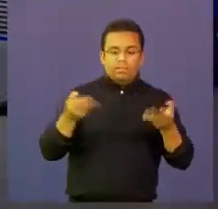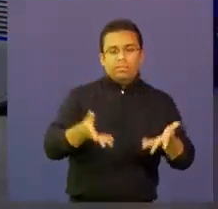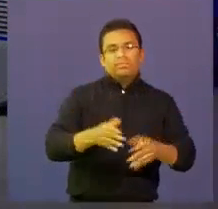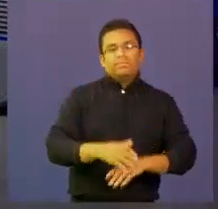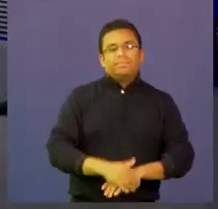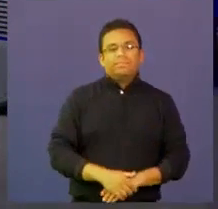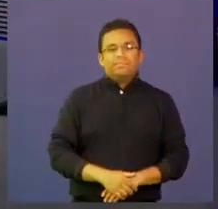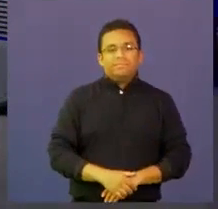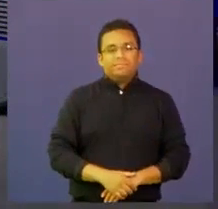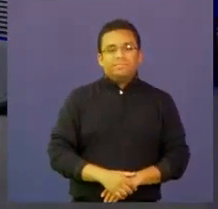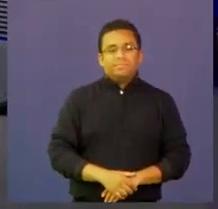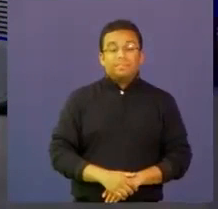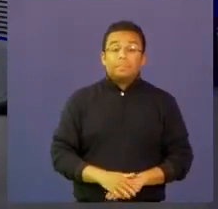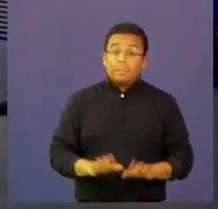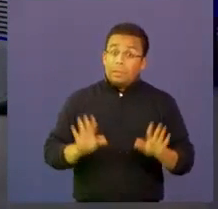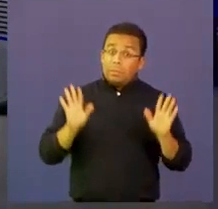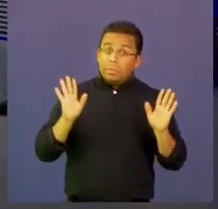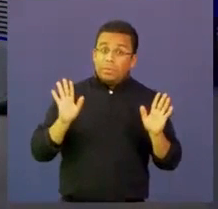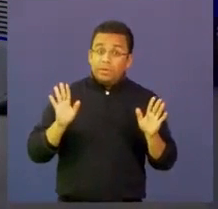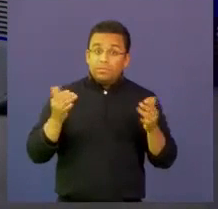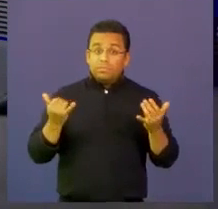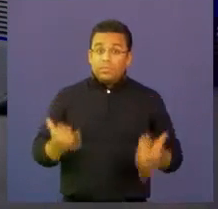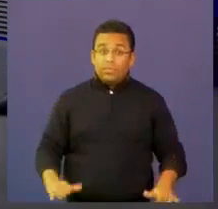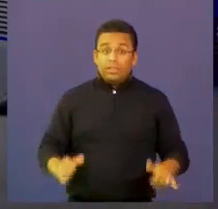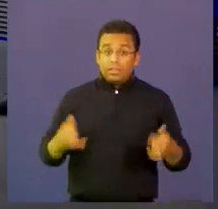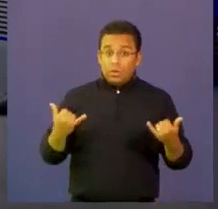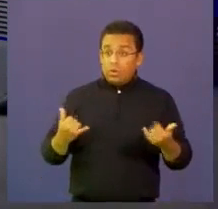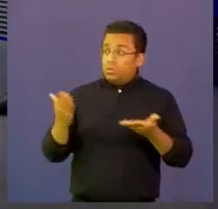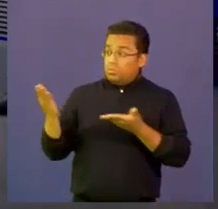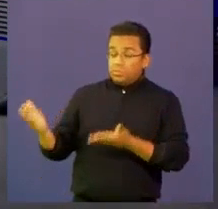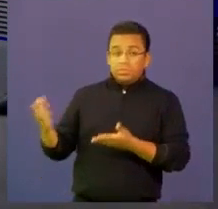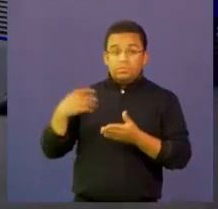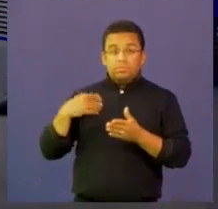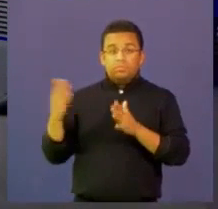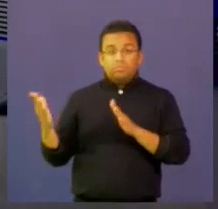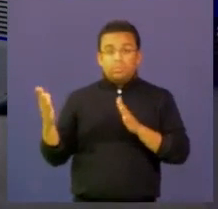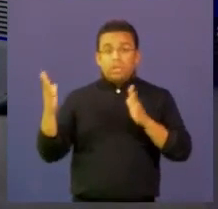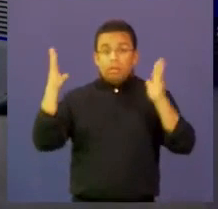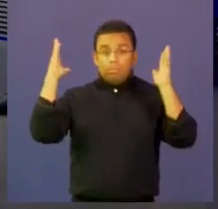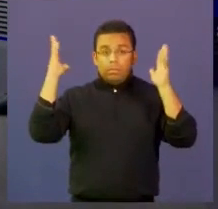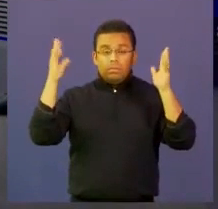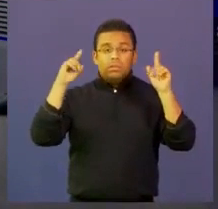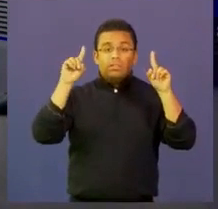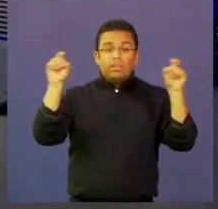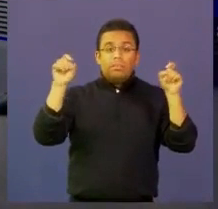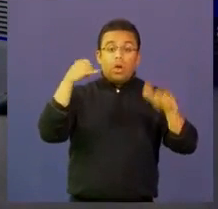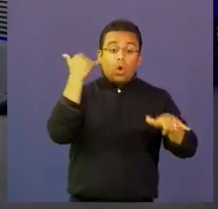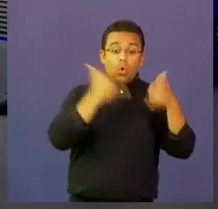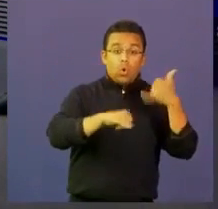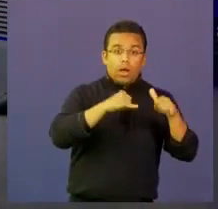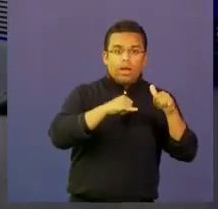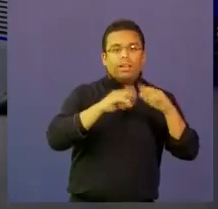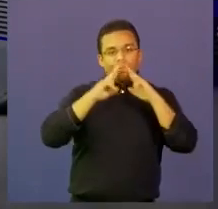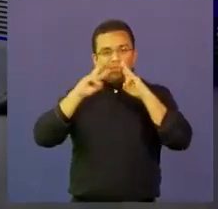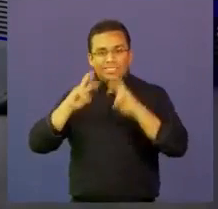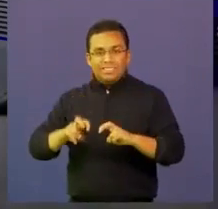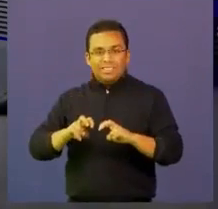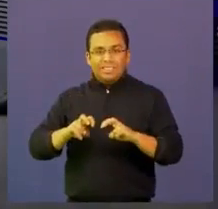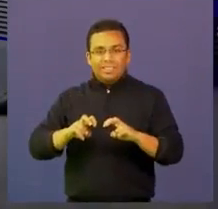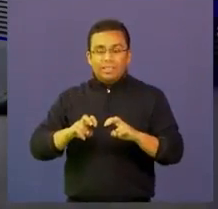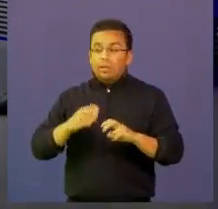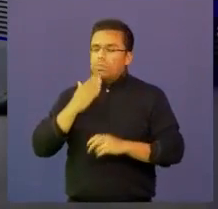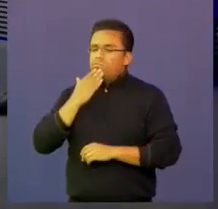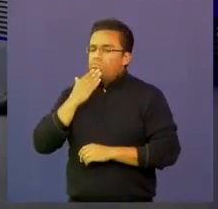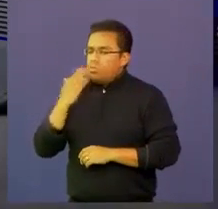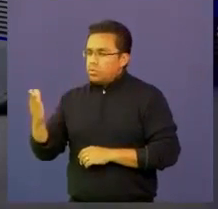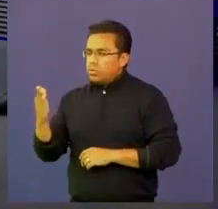Bien, de esta manera pues terminamos este panel, jugar investigando. Muchísimas gracias María Fernanda, Paola,